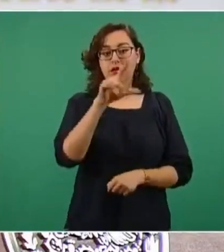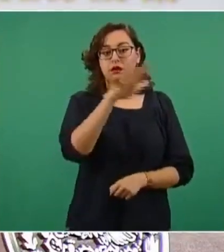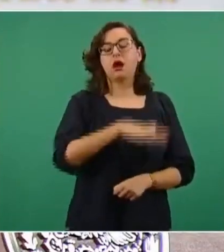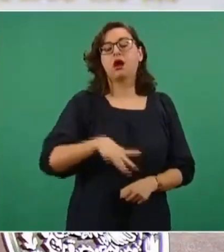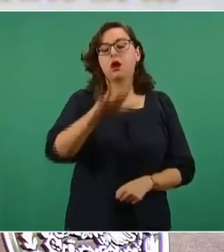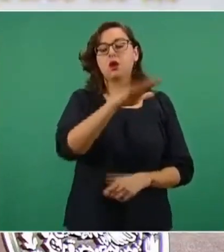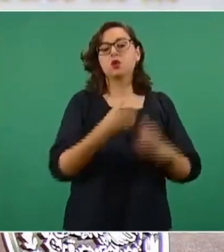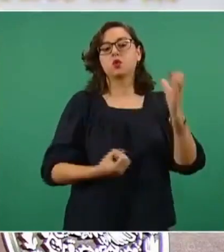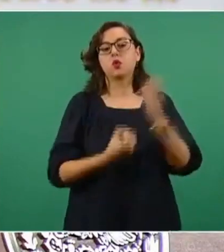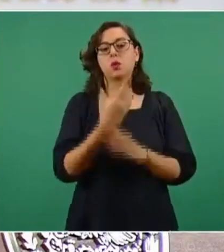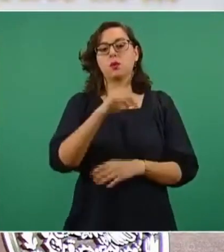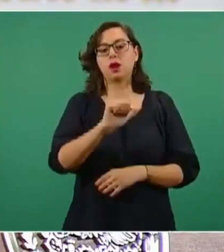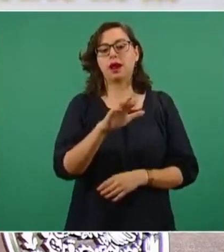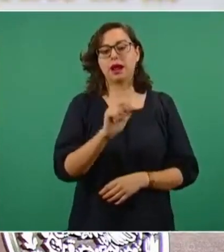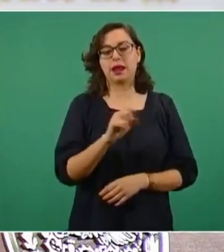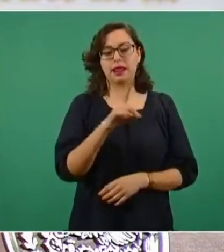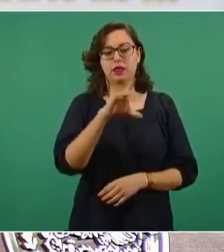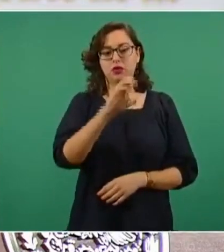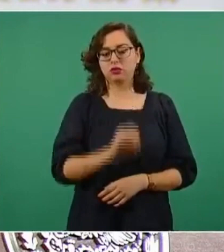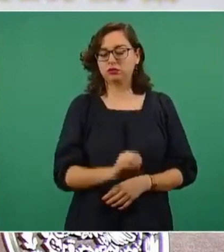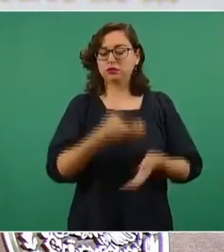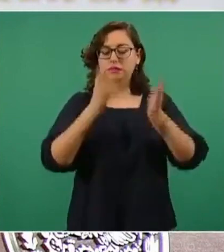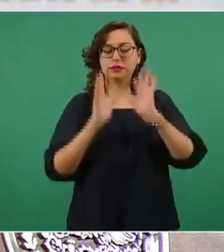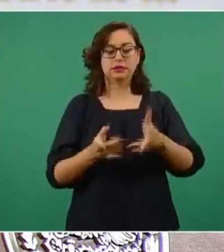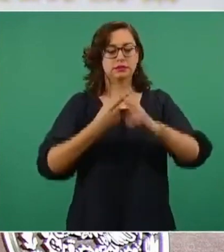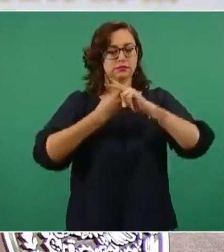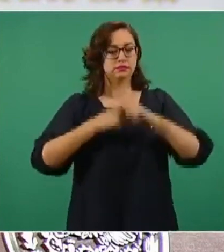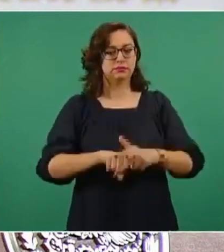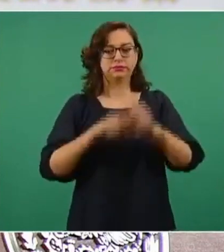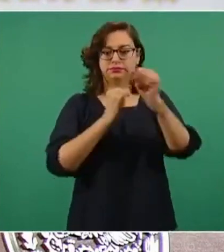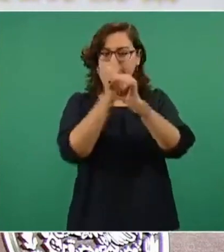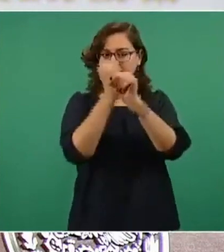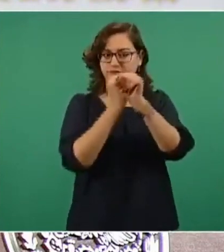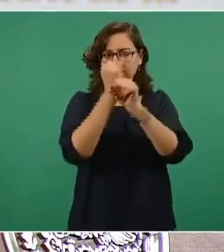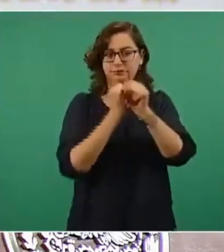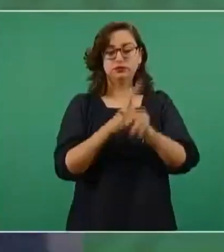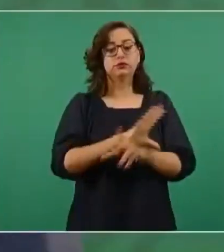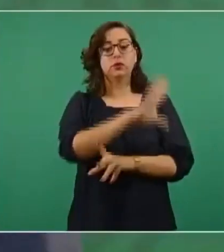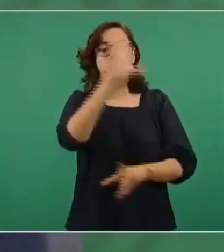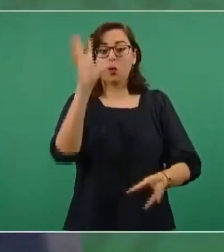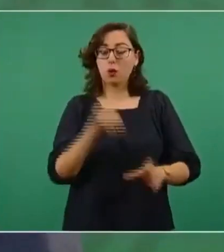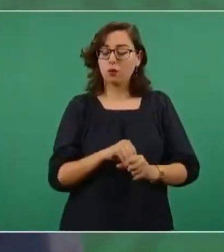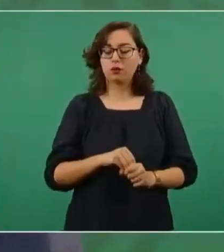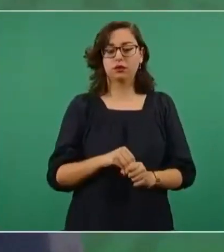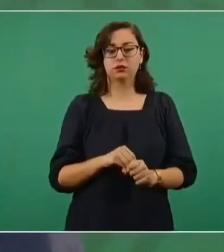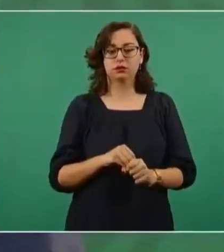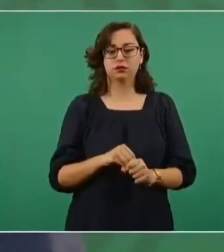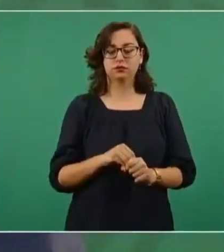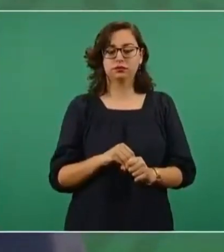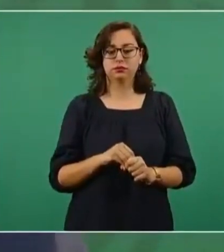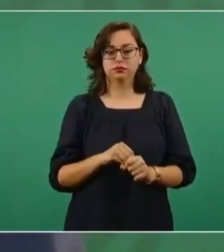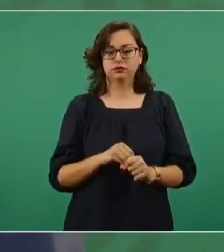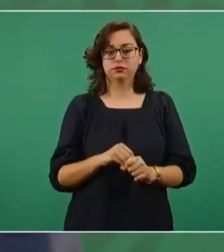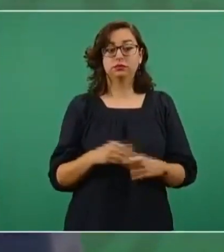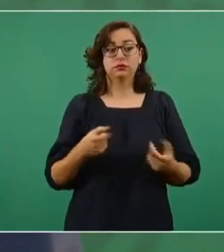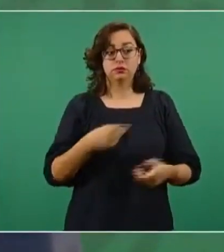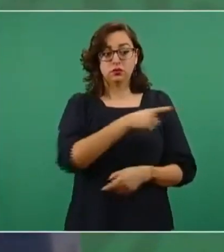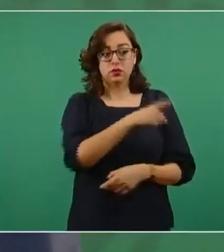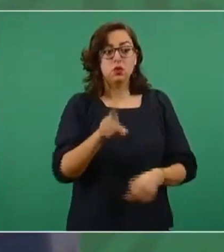se está haciendo toda la investigación y se castiga, si hay